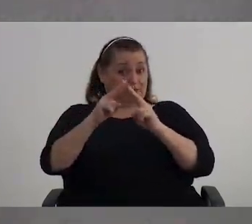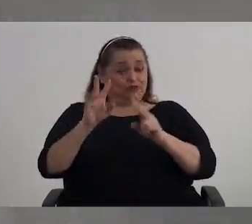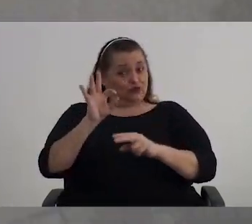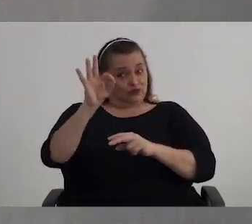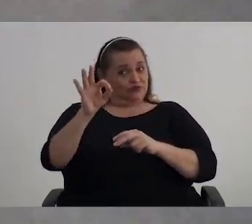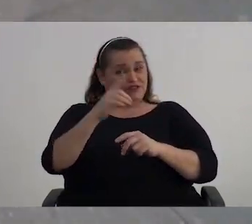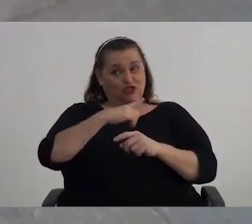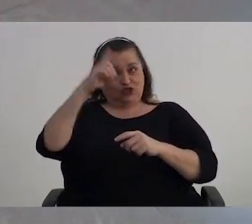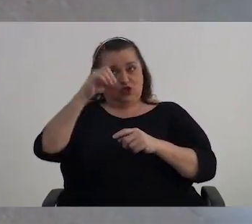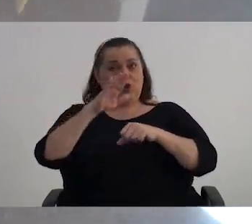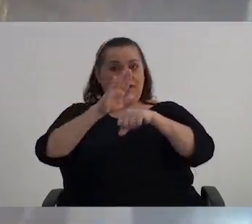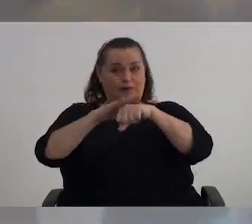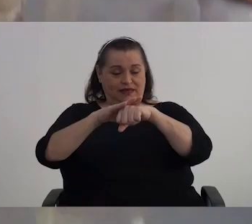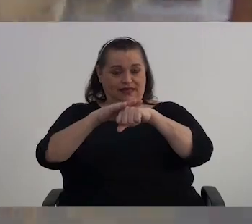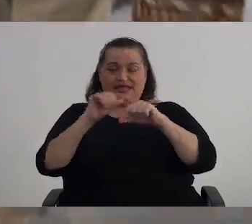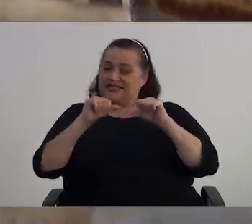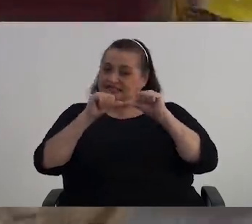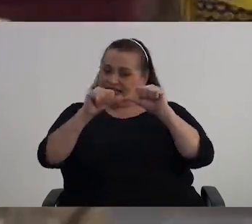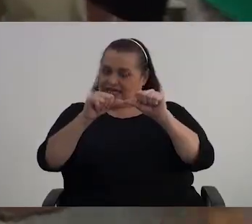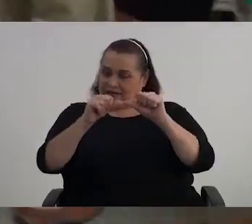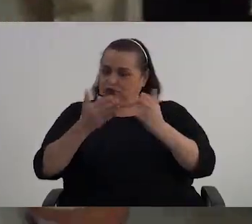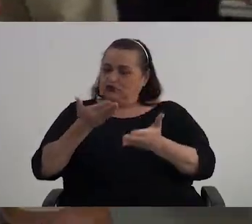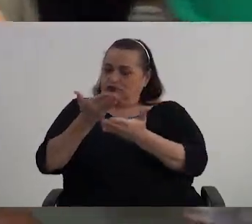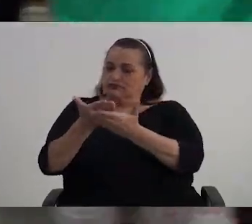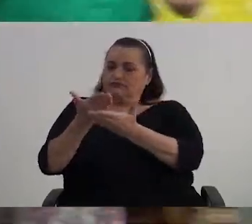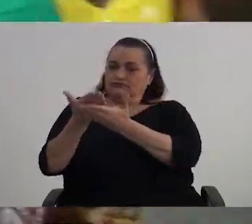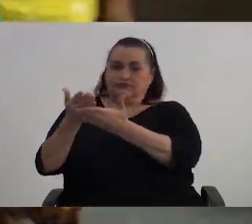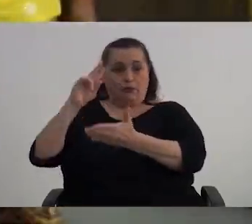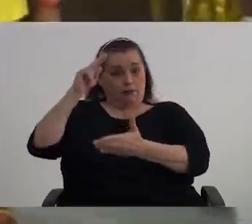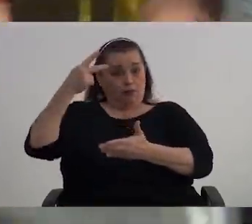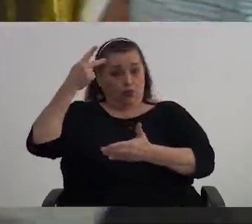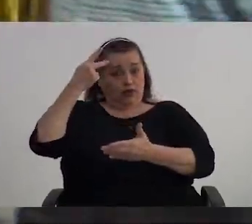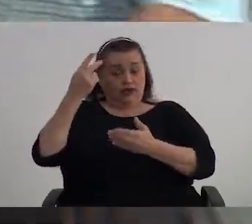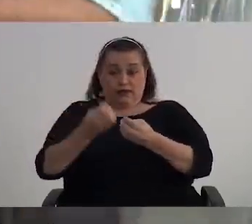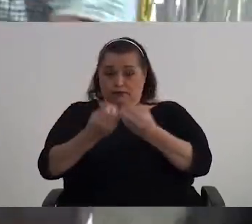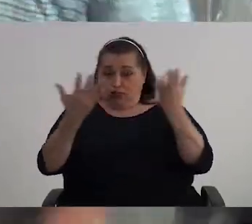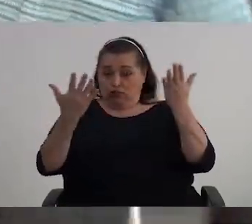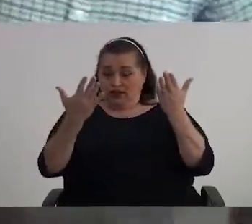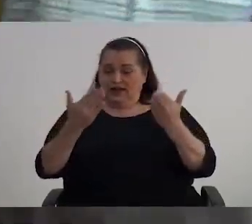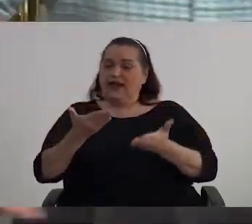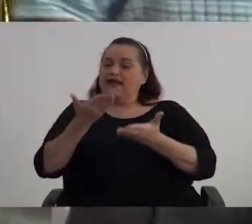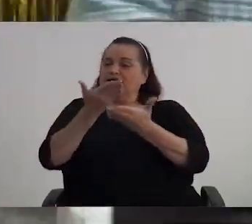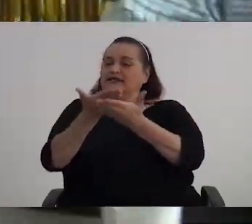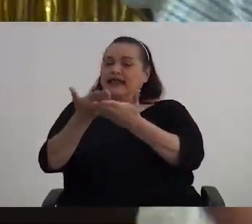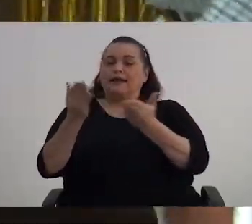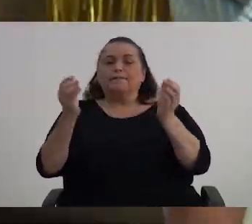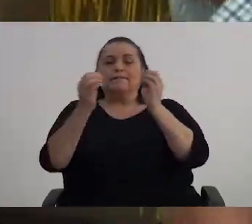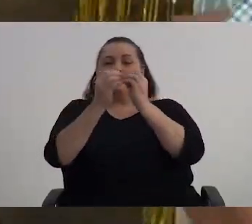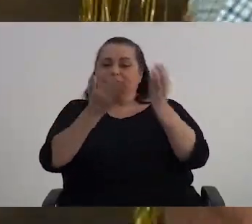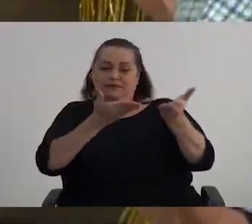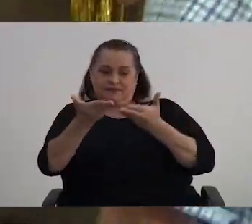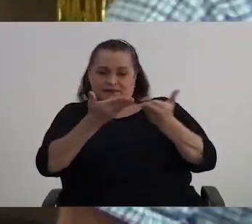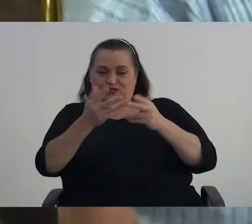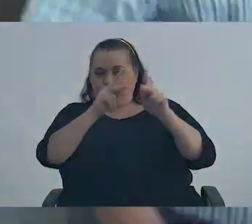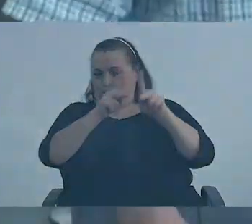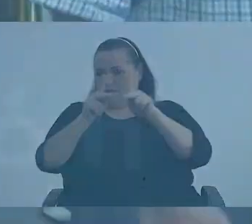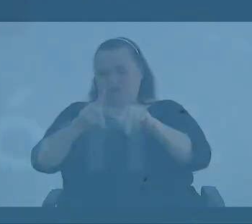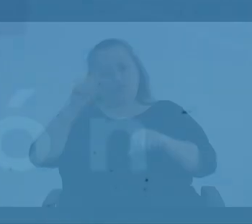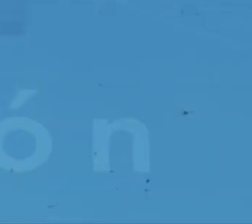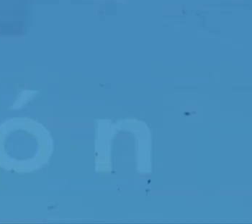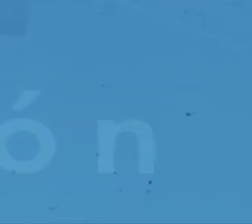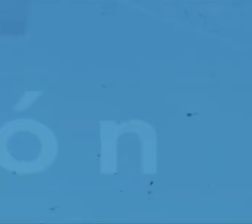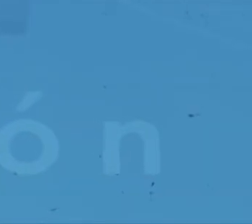permite, siguiendo, generando política pública en razón de darle más servicios que esta población requiere.